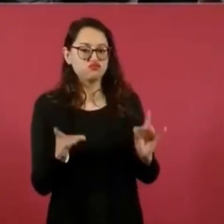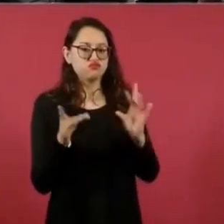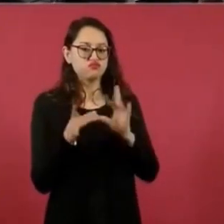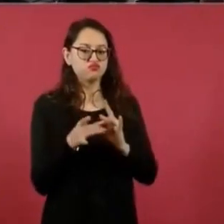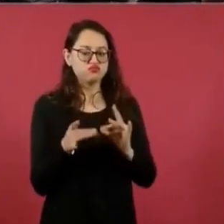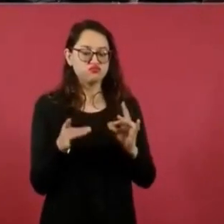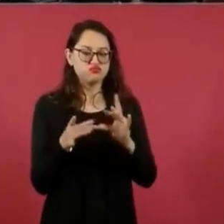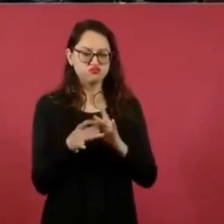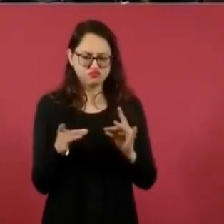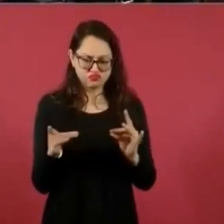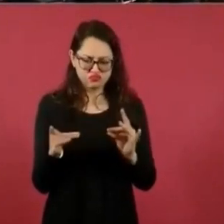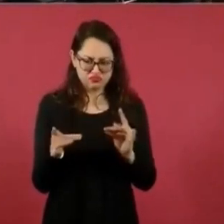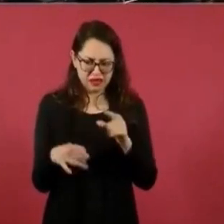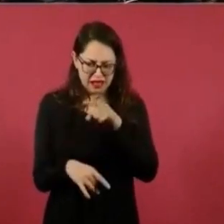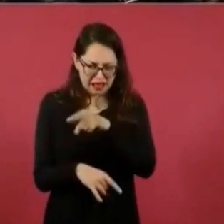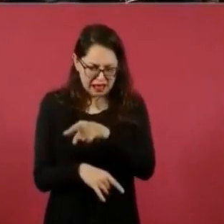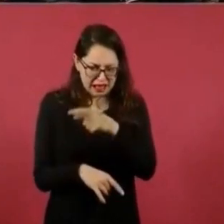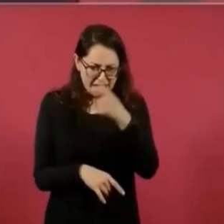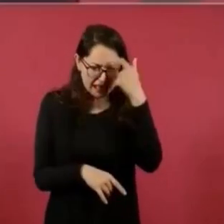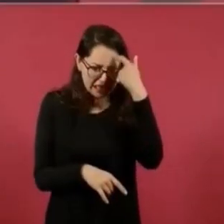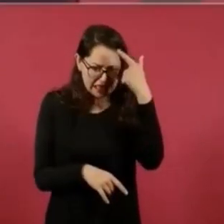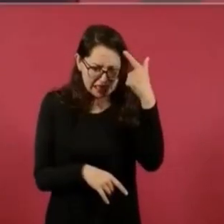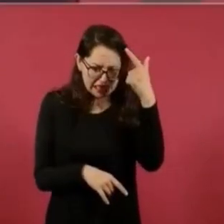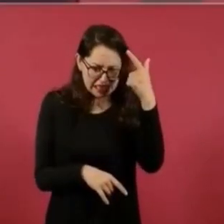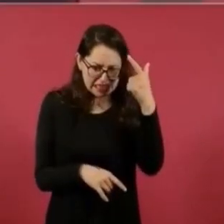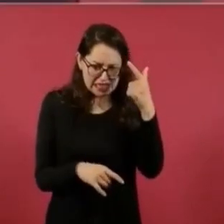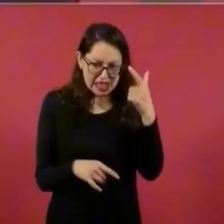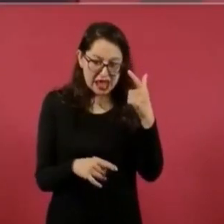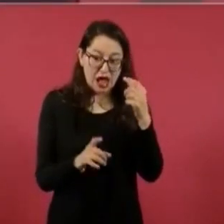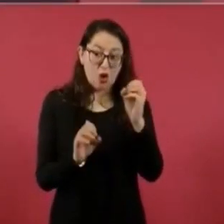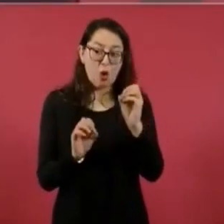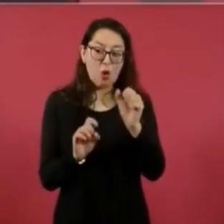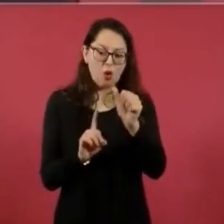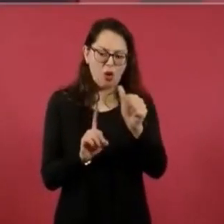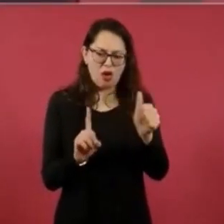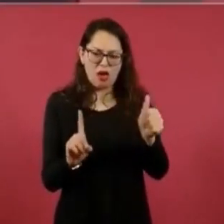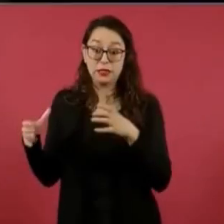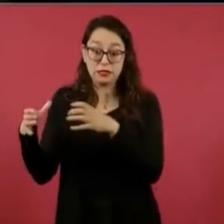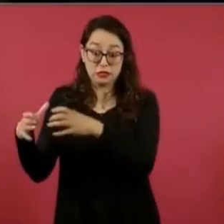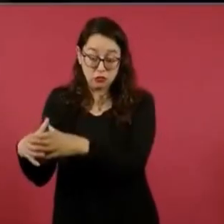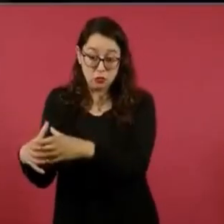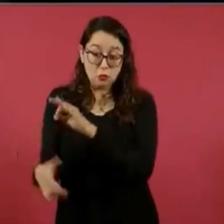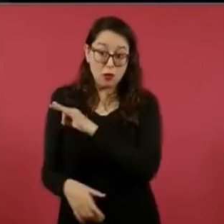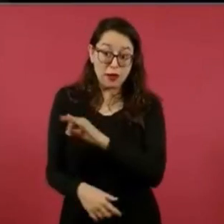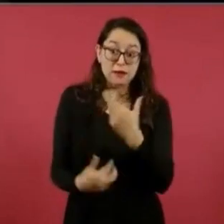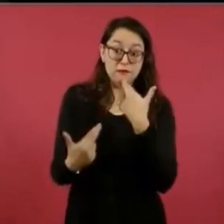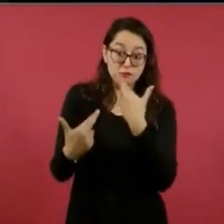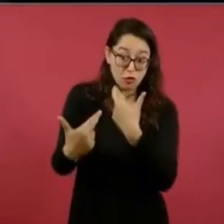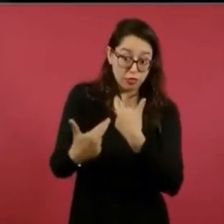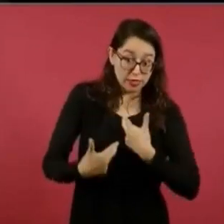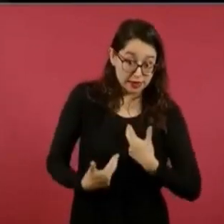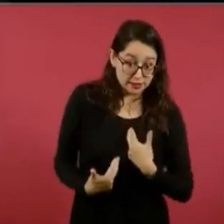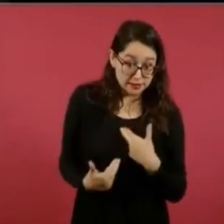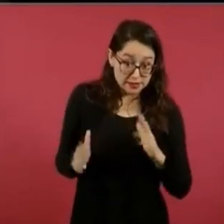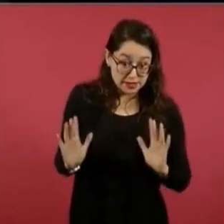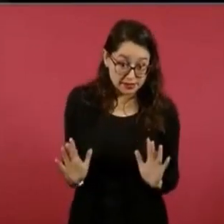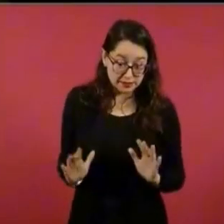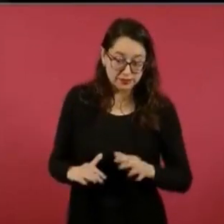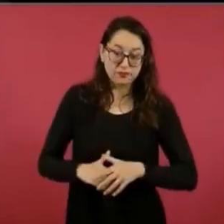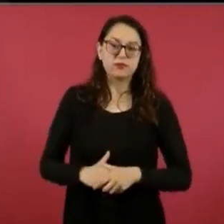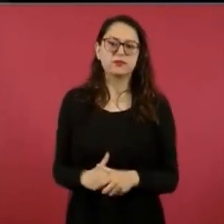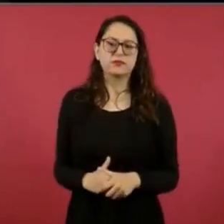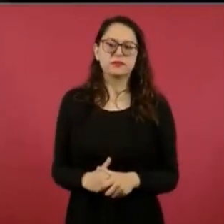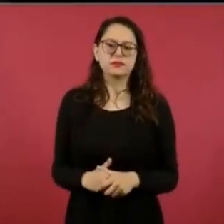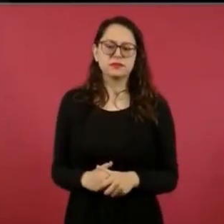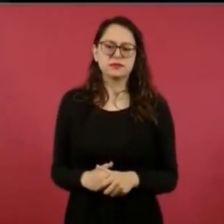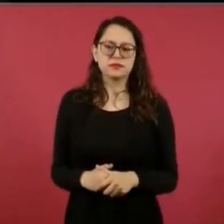¿salió de él o de parte de quién? Si estarían dispuestos con